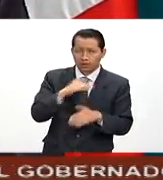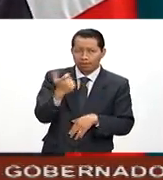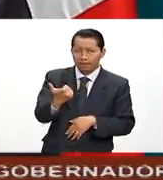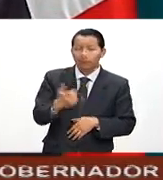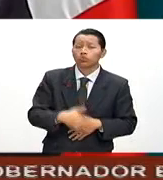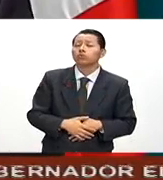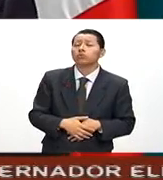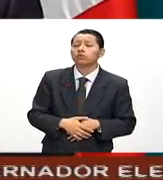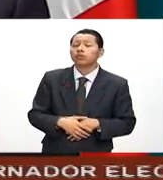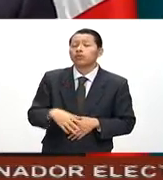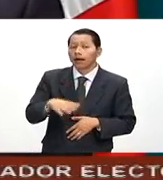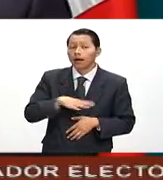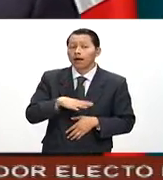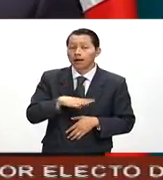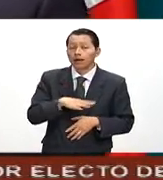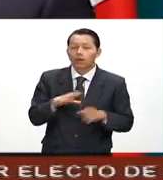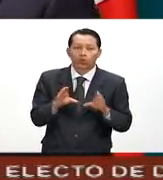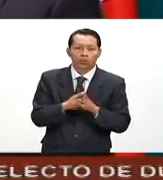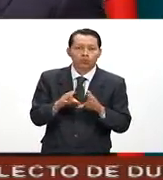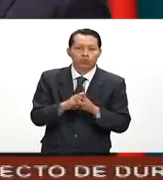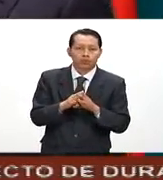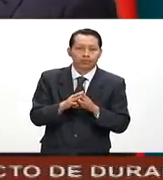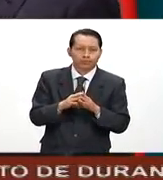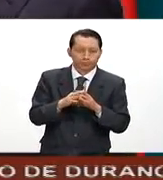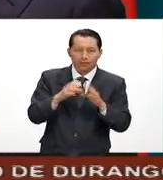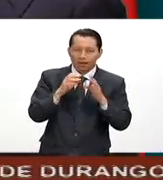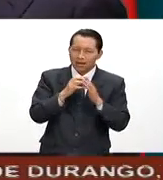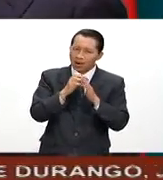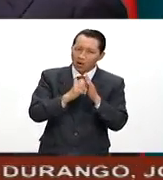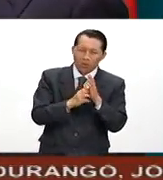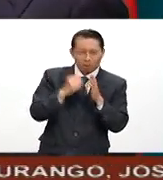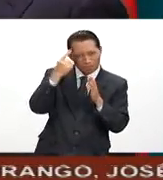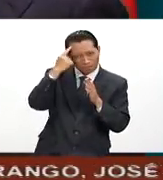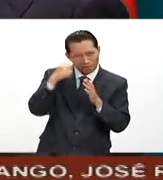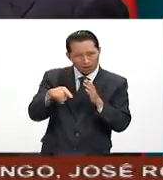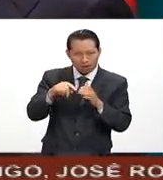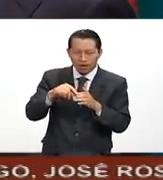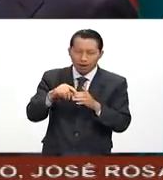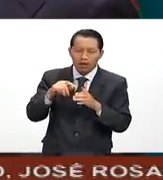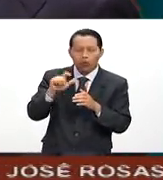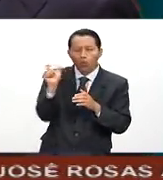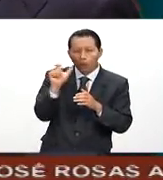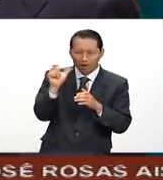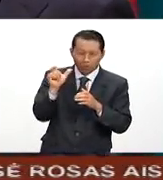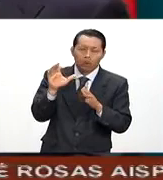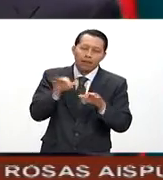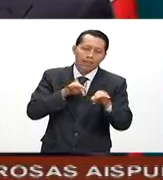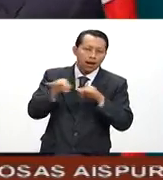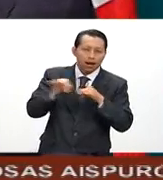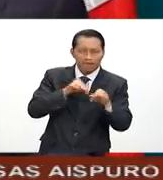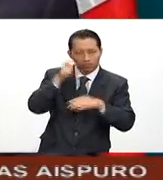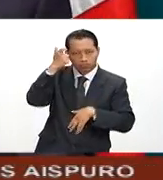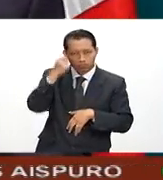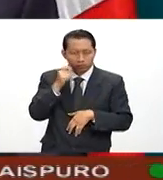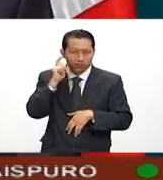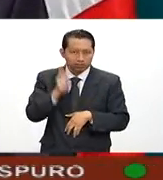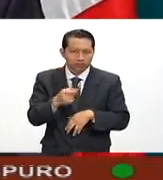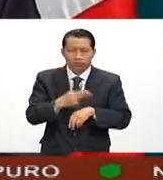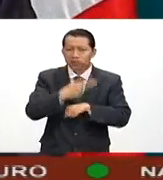De hecho, ya hoy el ahorro para el retiro que administran las Afores representa el